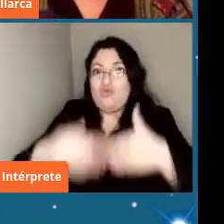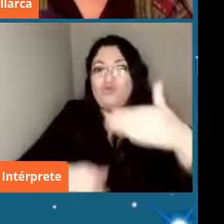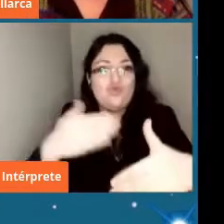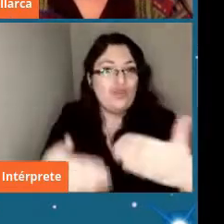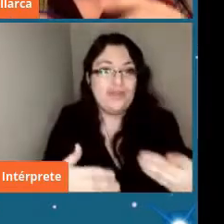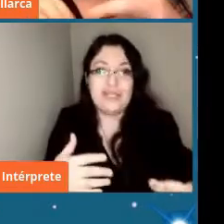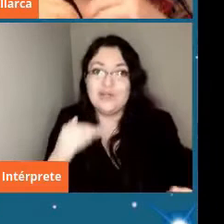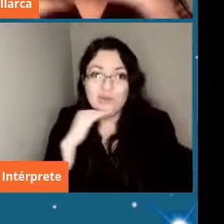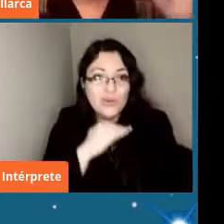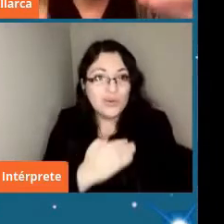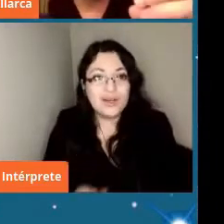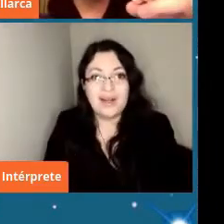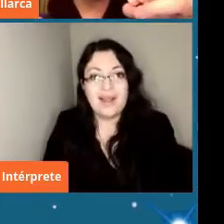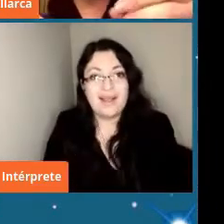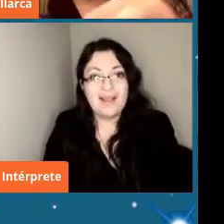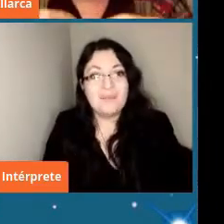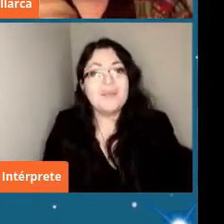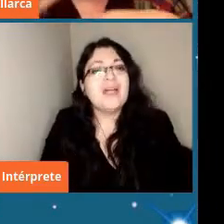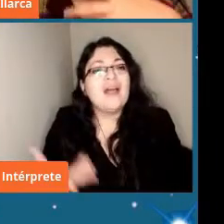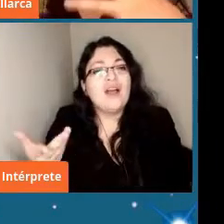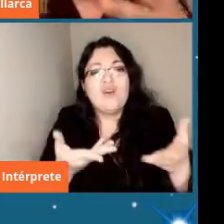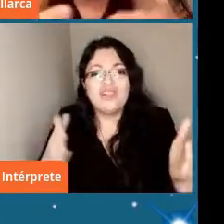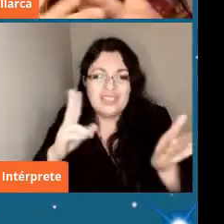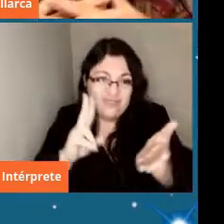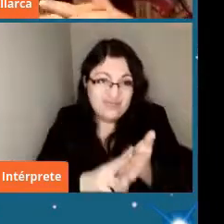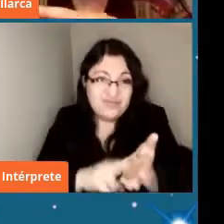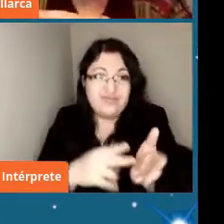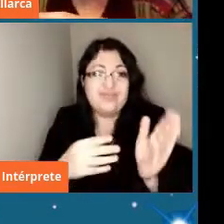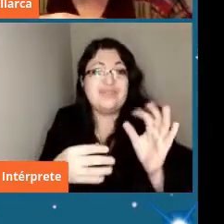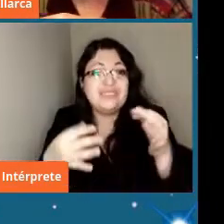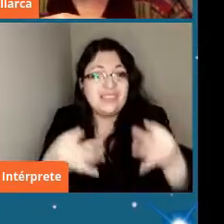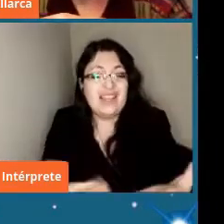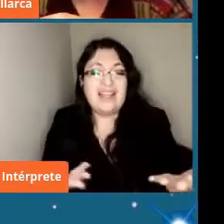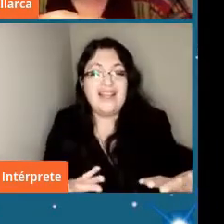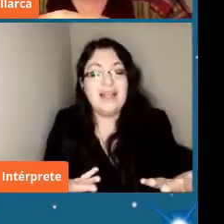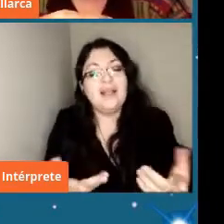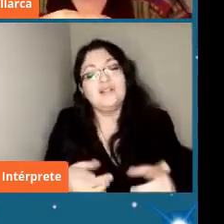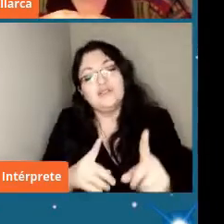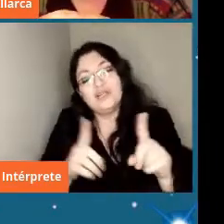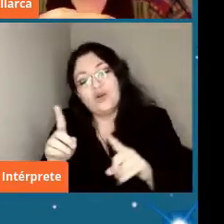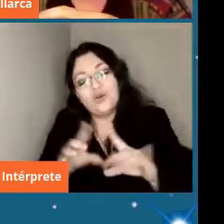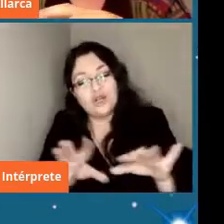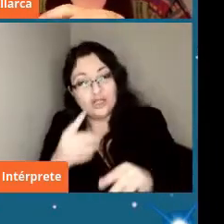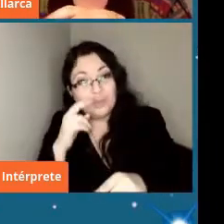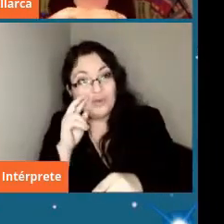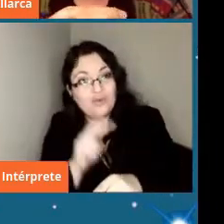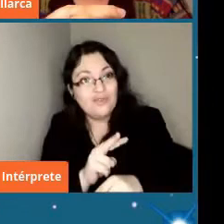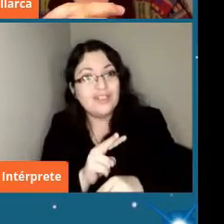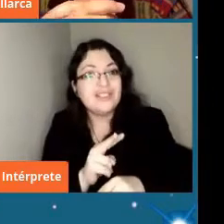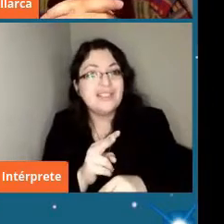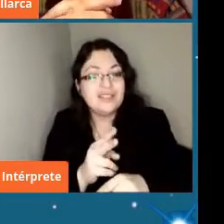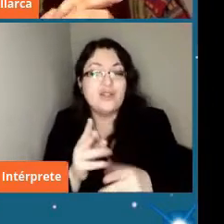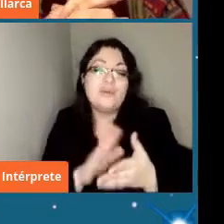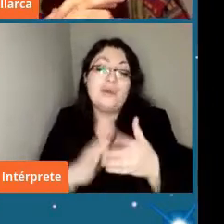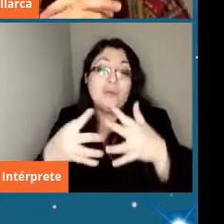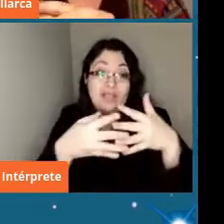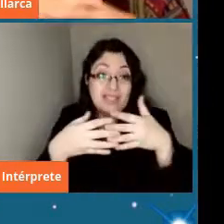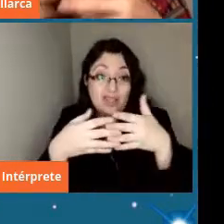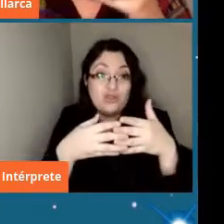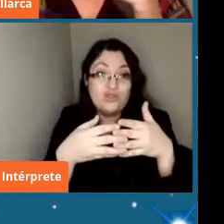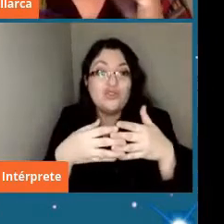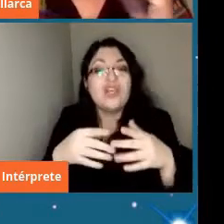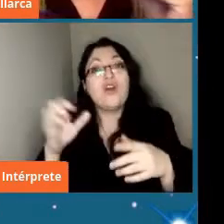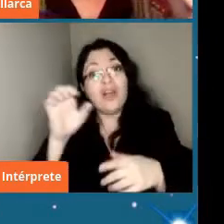y cosas concretas han sido algunas movidas que se ha visto en Estados Unidos en